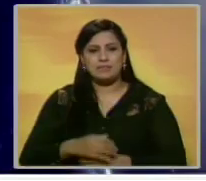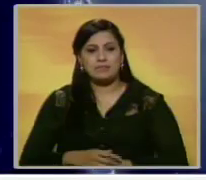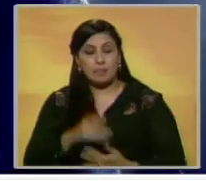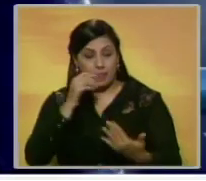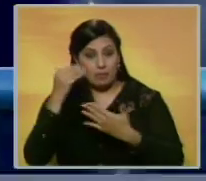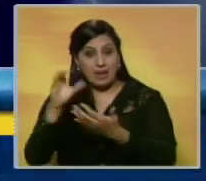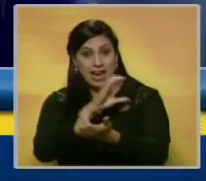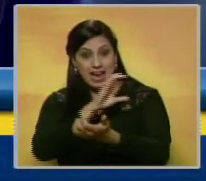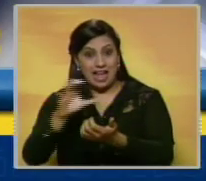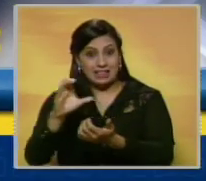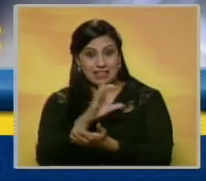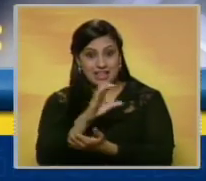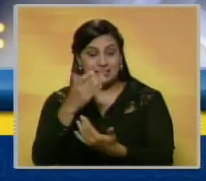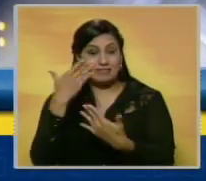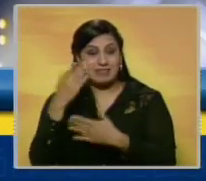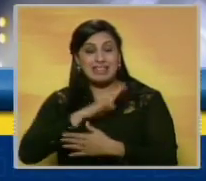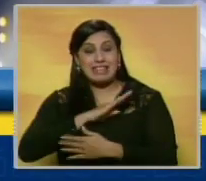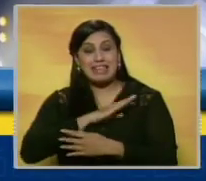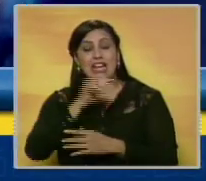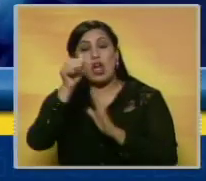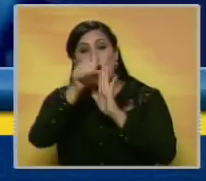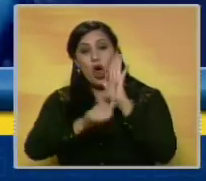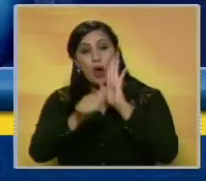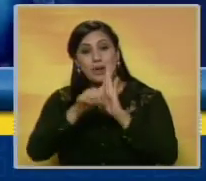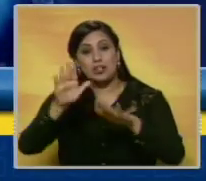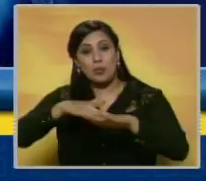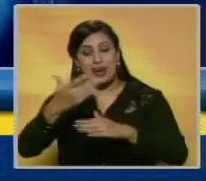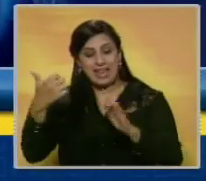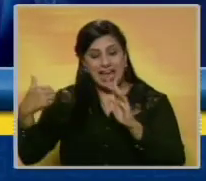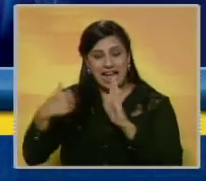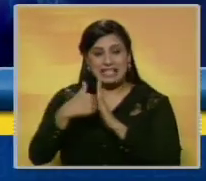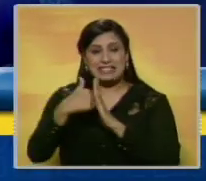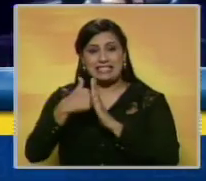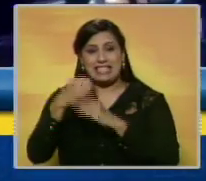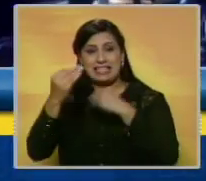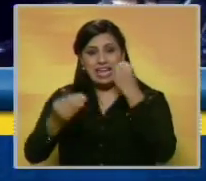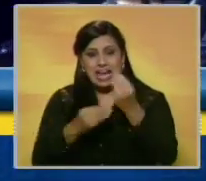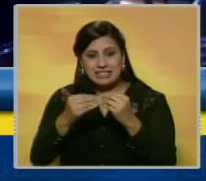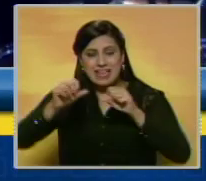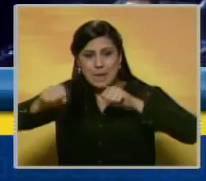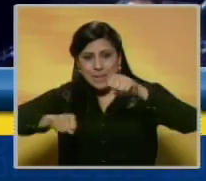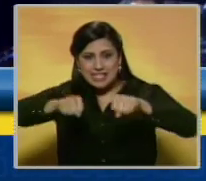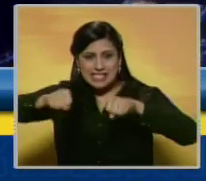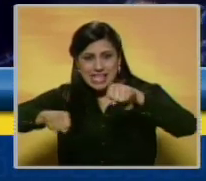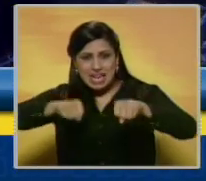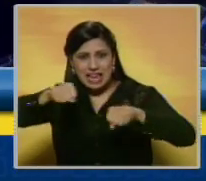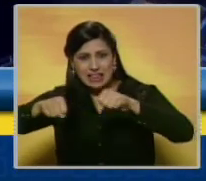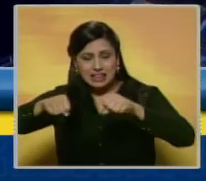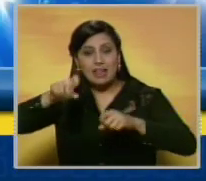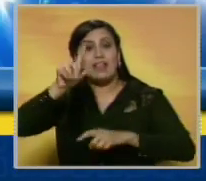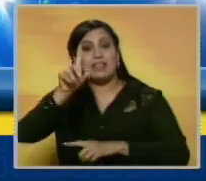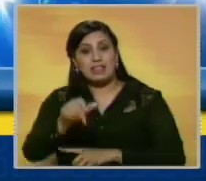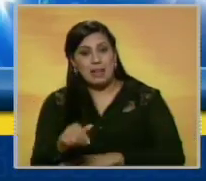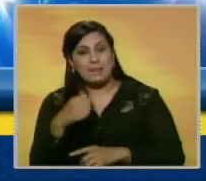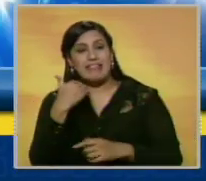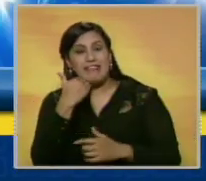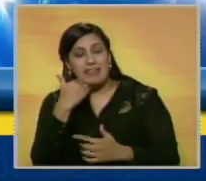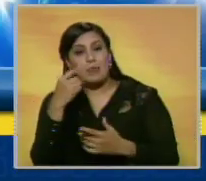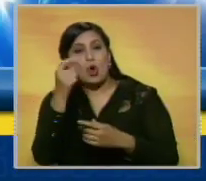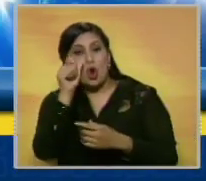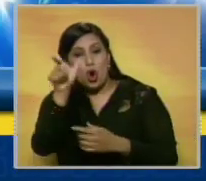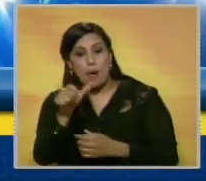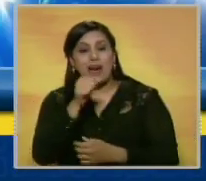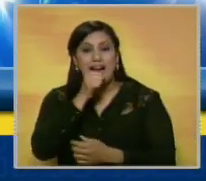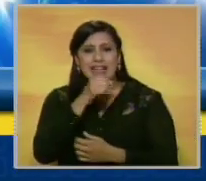El cantante de la banda irlandesa tendrá que ser operado debido a un accidente que sufrió en una bicicleta. A razón de este percance, el